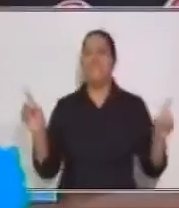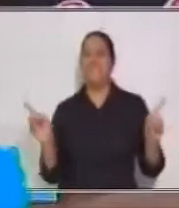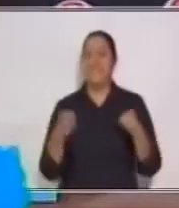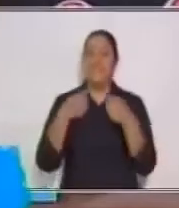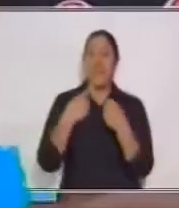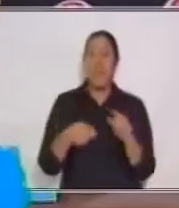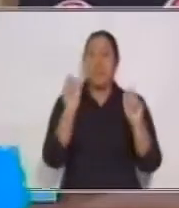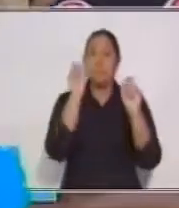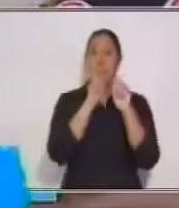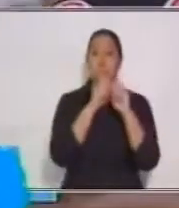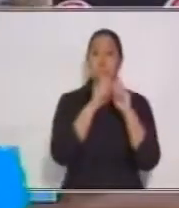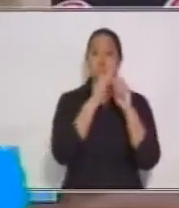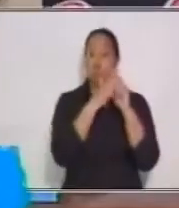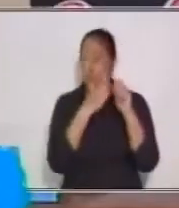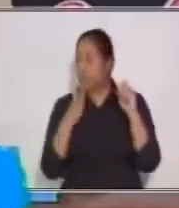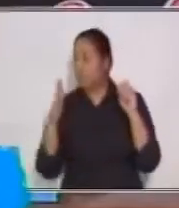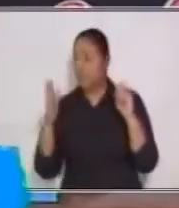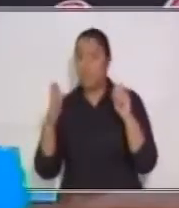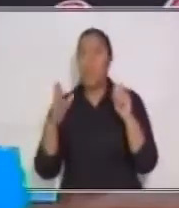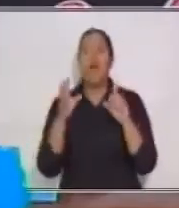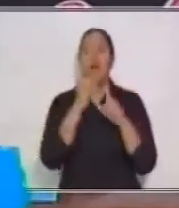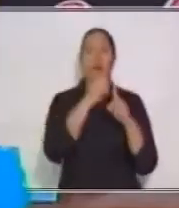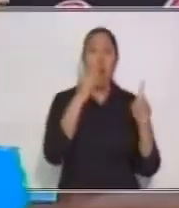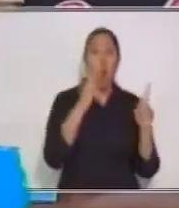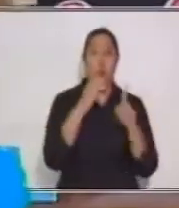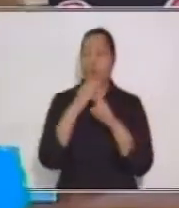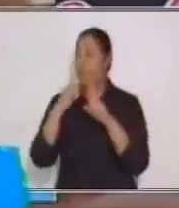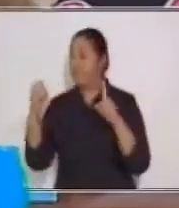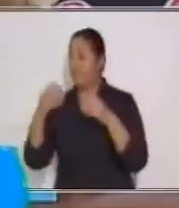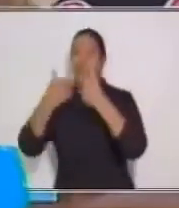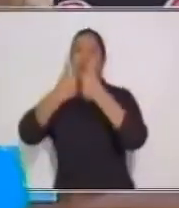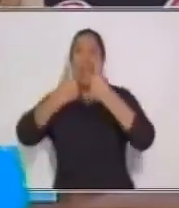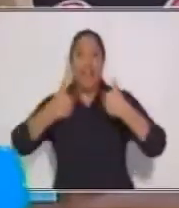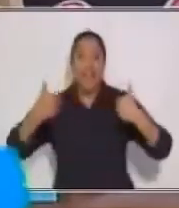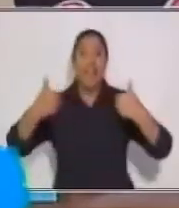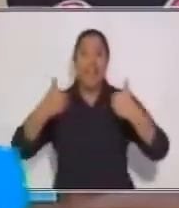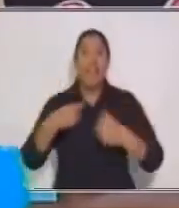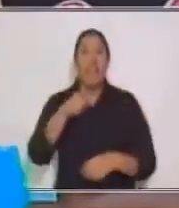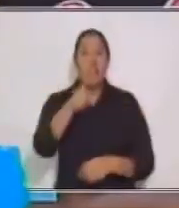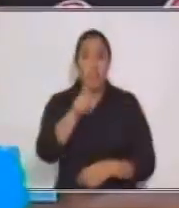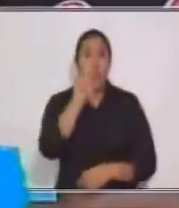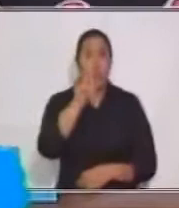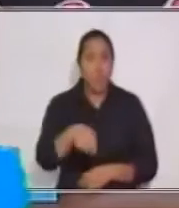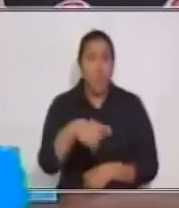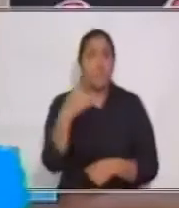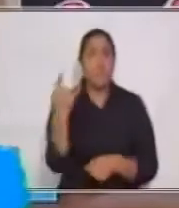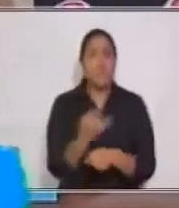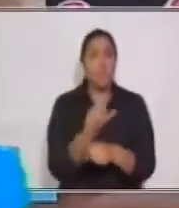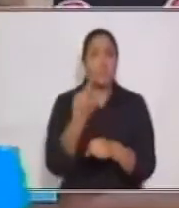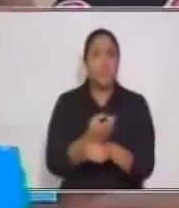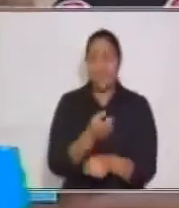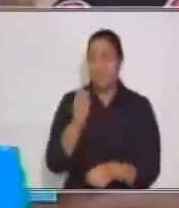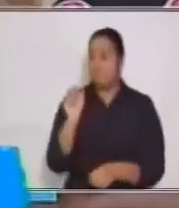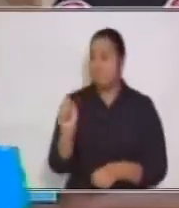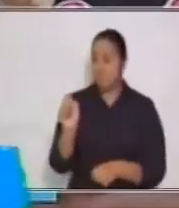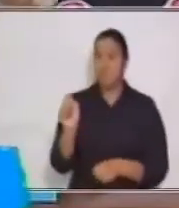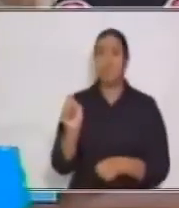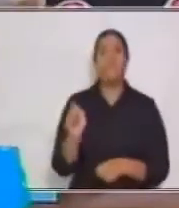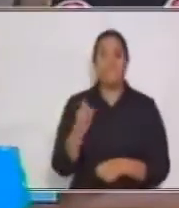y seguido. Separa oraciones. No tengas miedo de usar el punto.